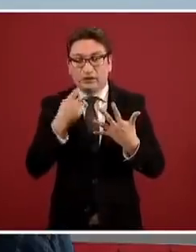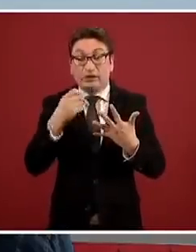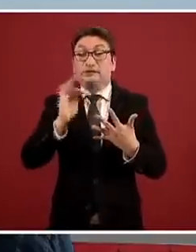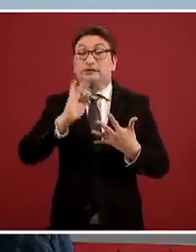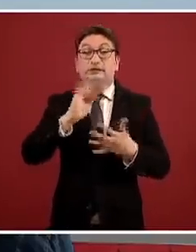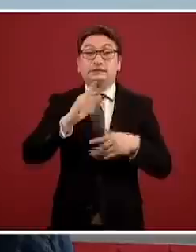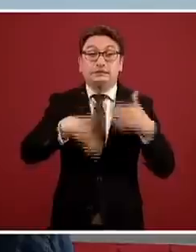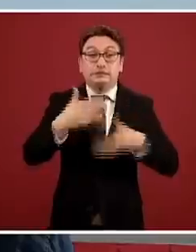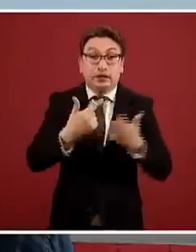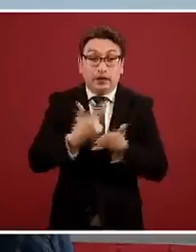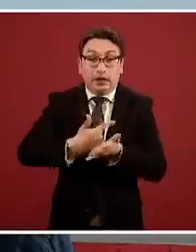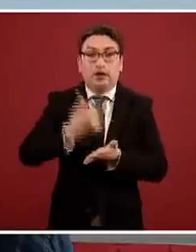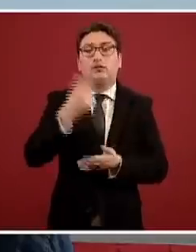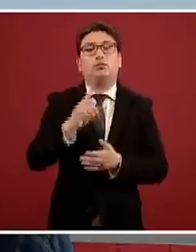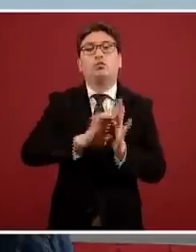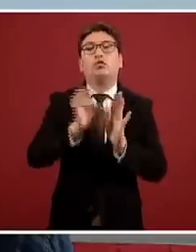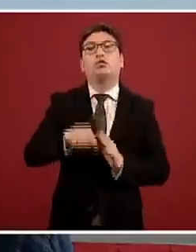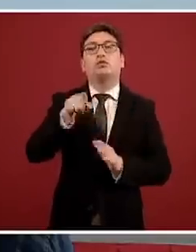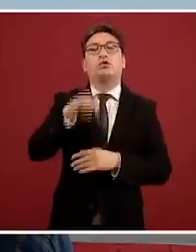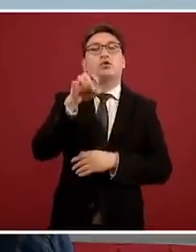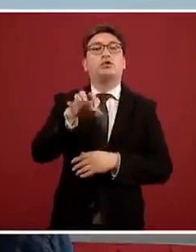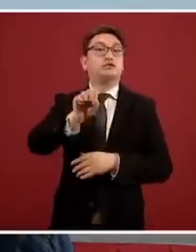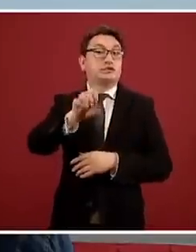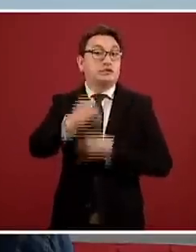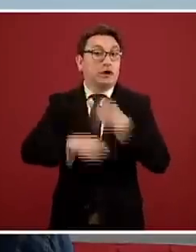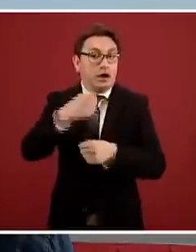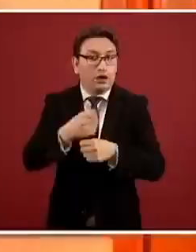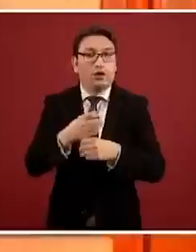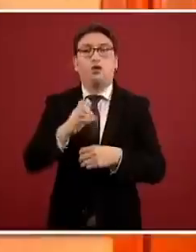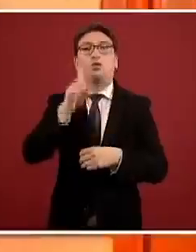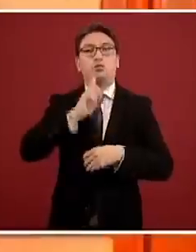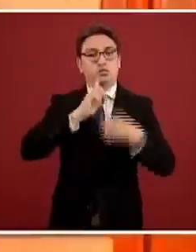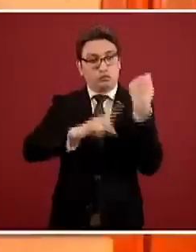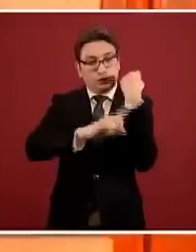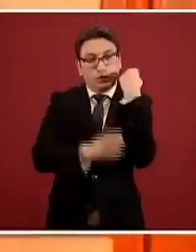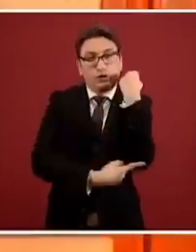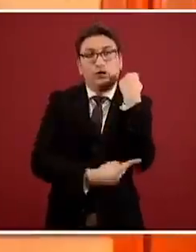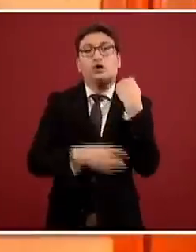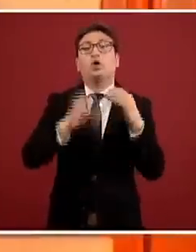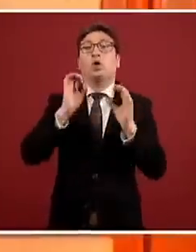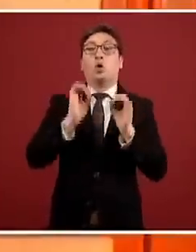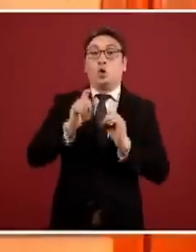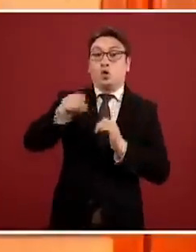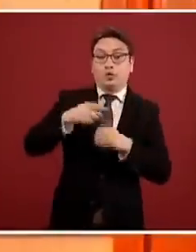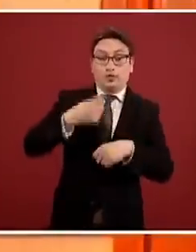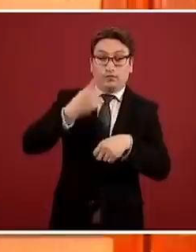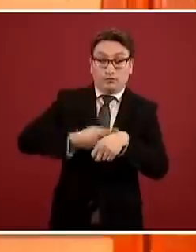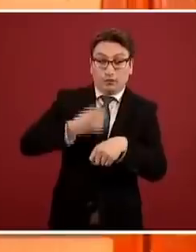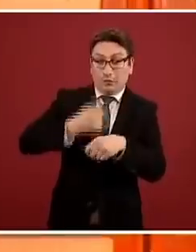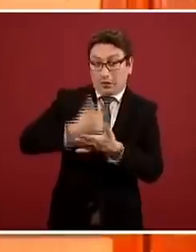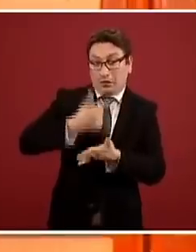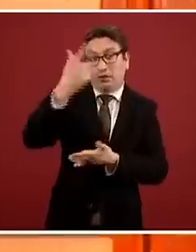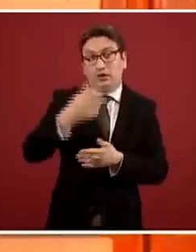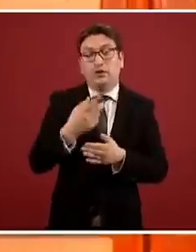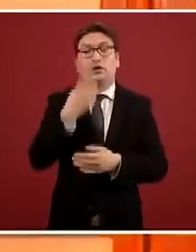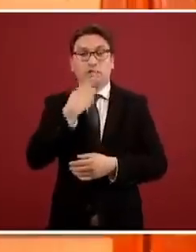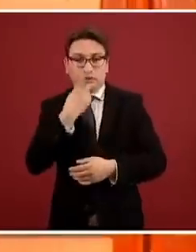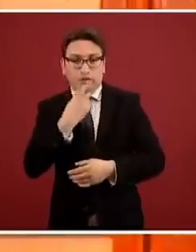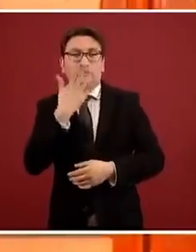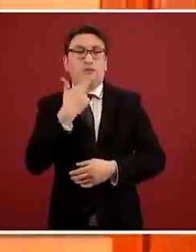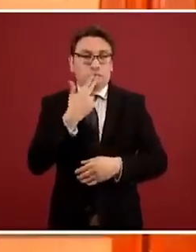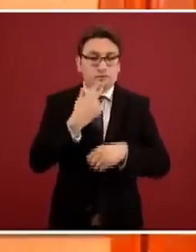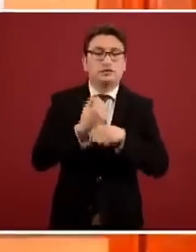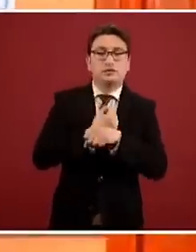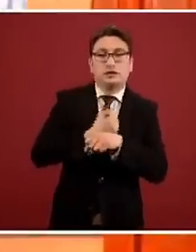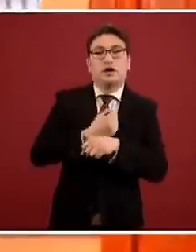riesgo, mayor de 60 años, mujer embarazada, o padecen enfermedades crónicas, diabetes, hipertensión,